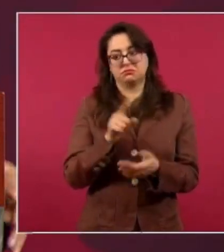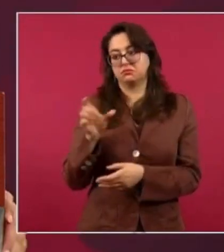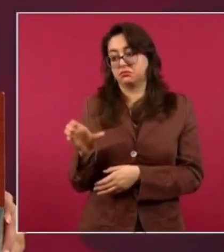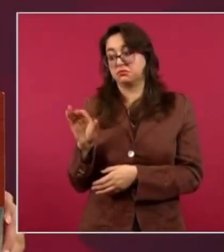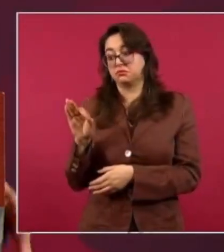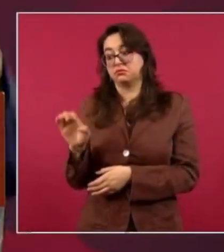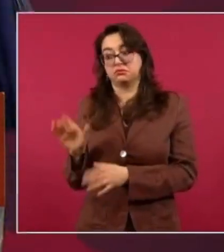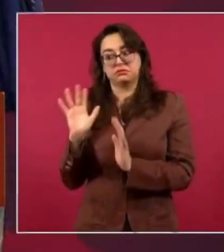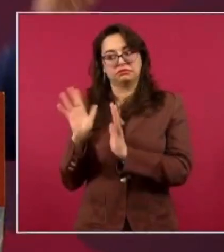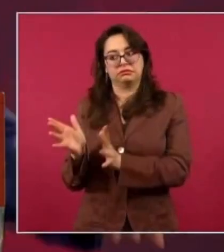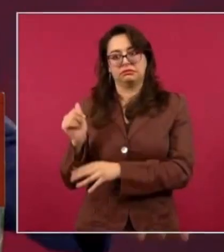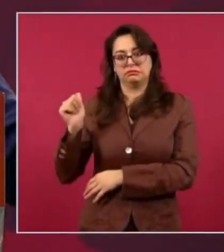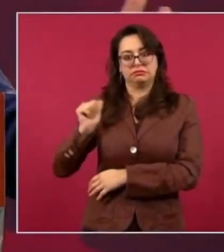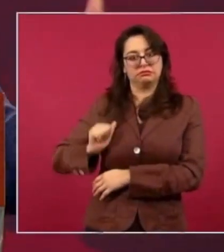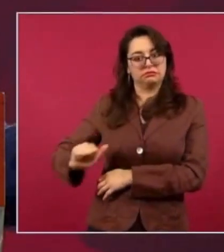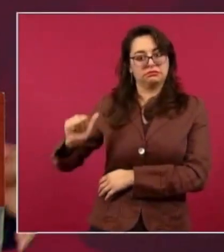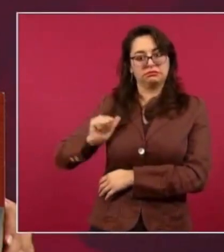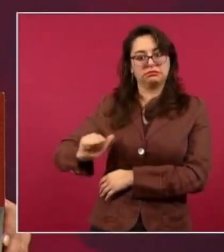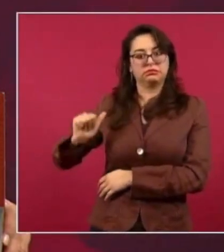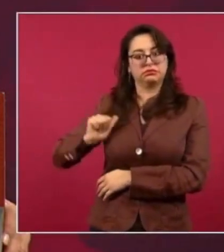¿Y por qué razón?